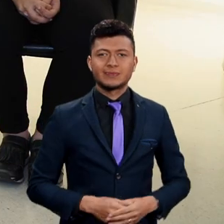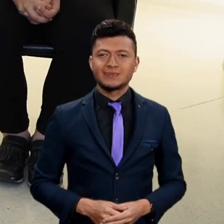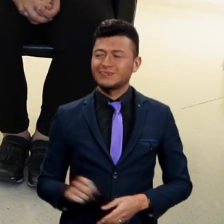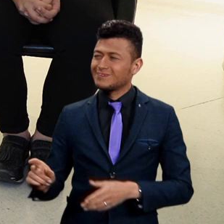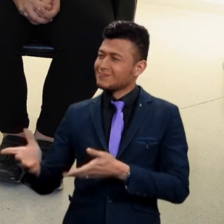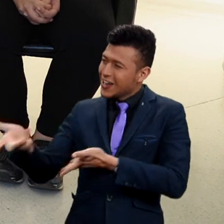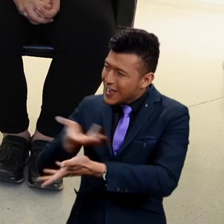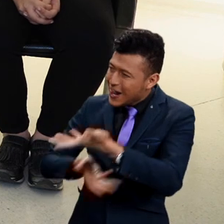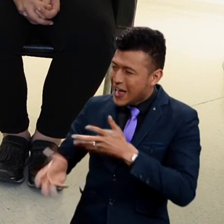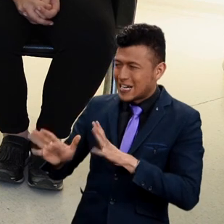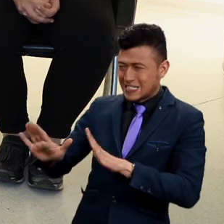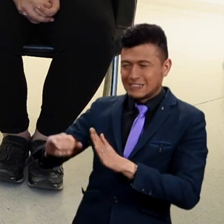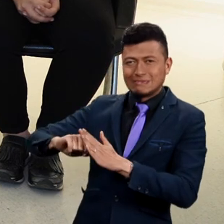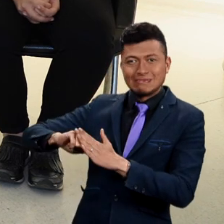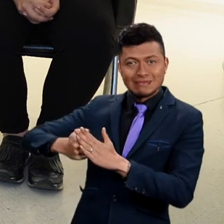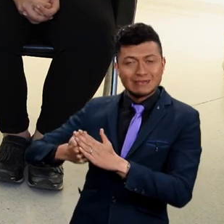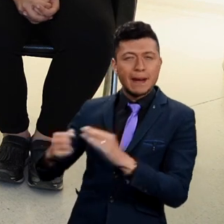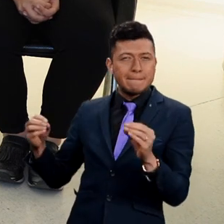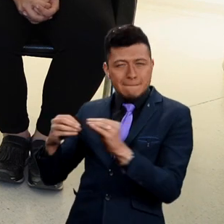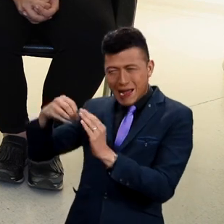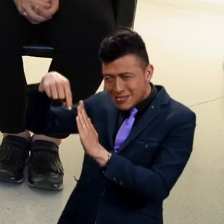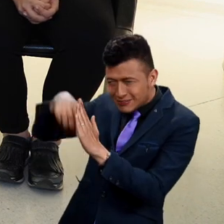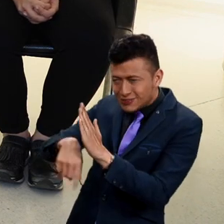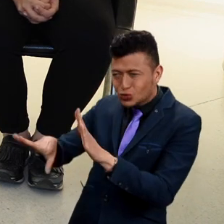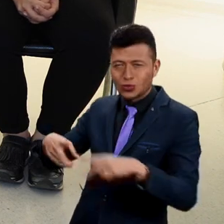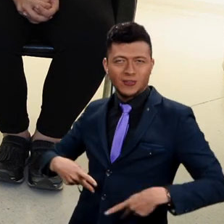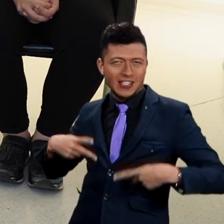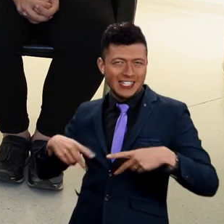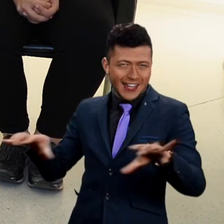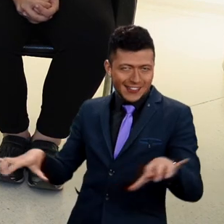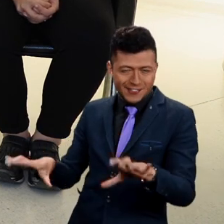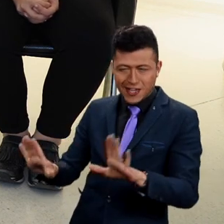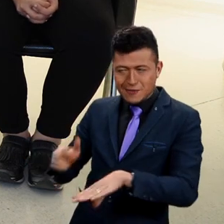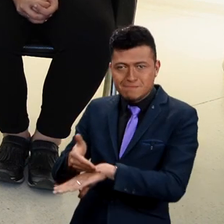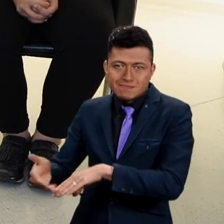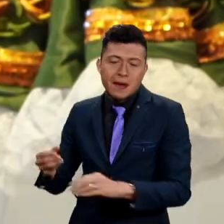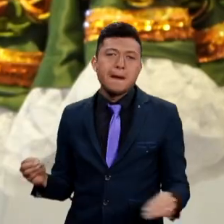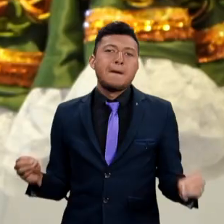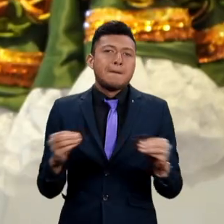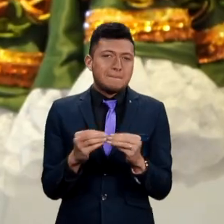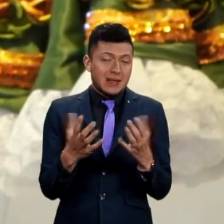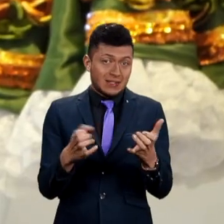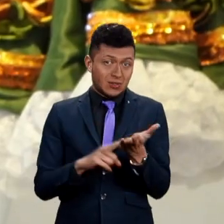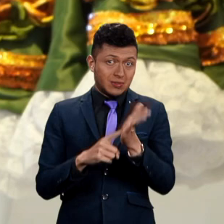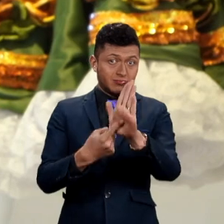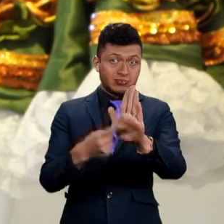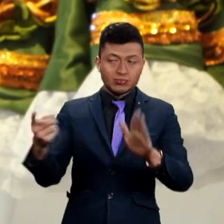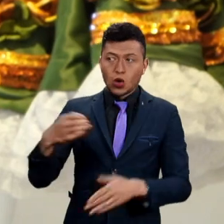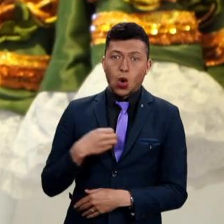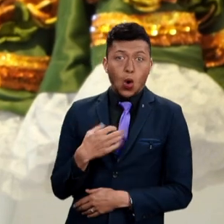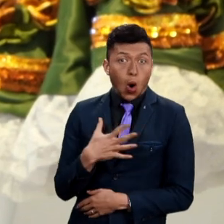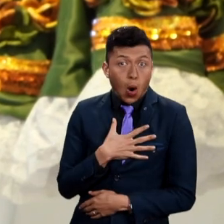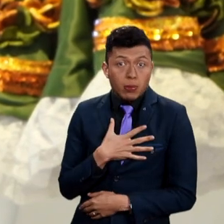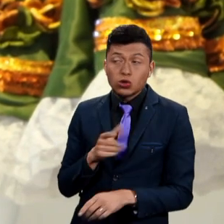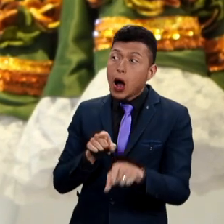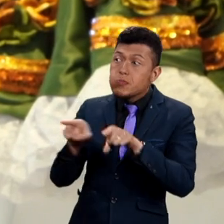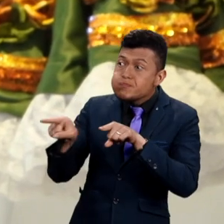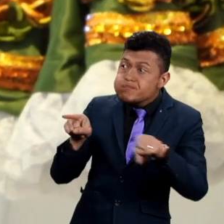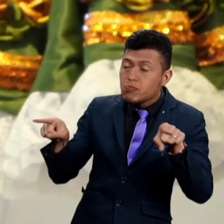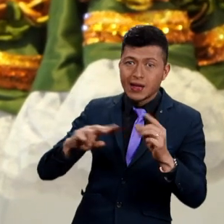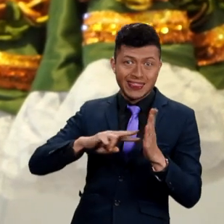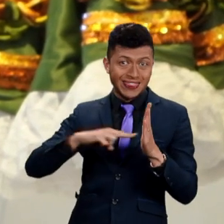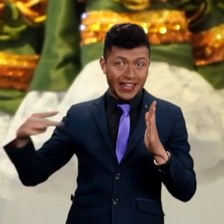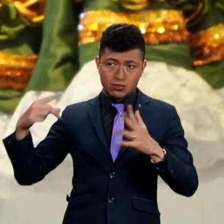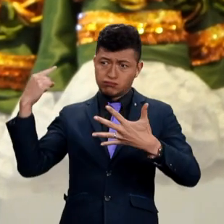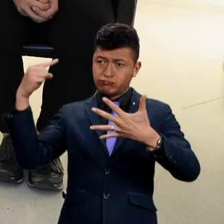seguir nuestra charla con Camila para conocer un poco más de su vida y sus actividades, vamos a ver que las oportunidades que se